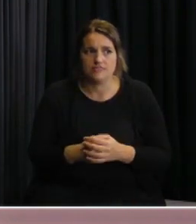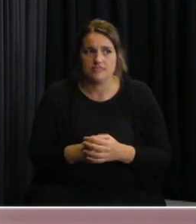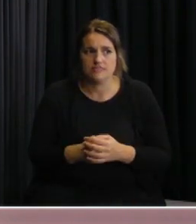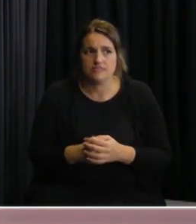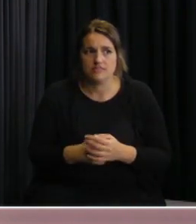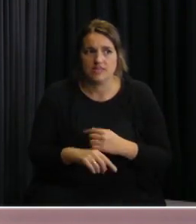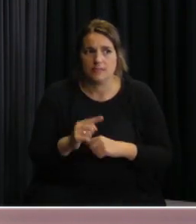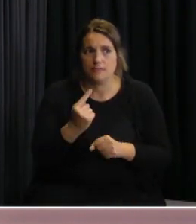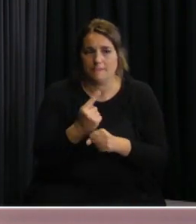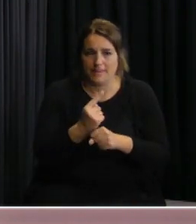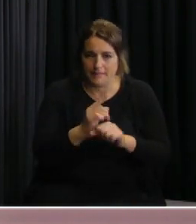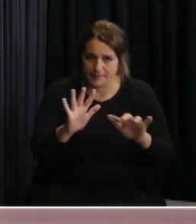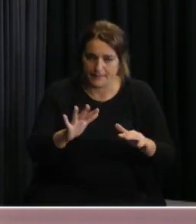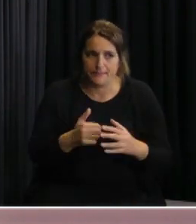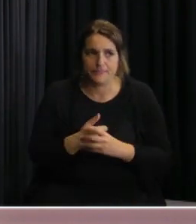la primera de ellas